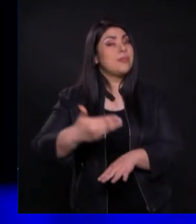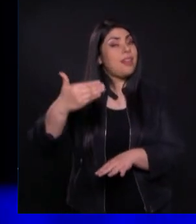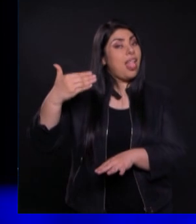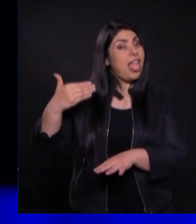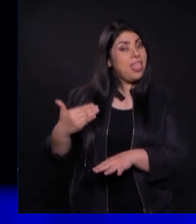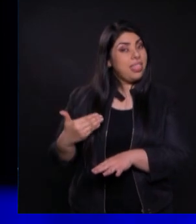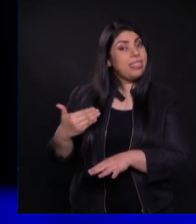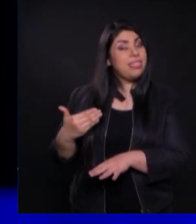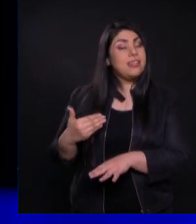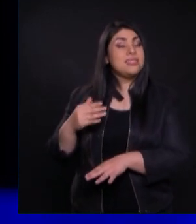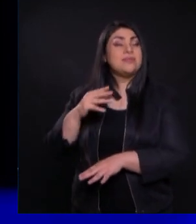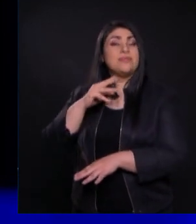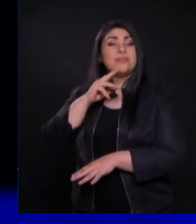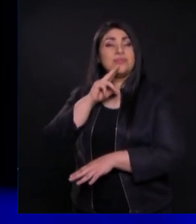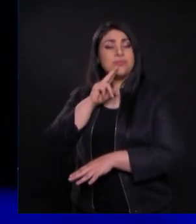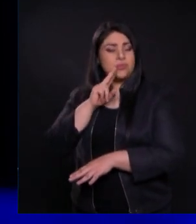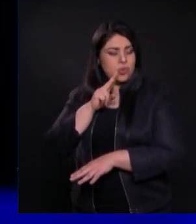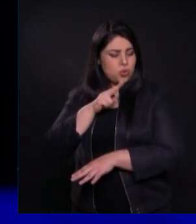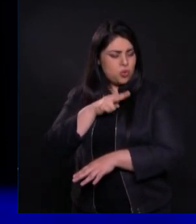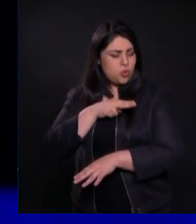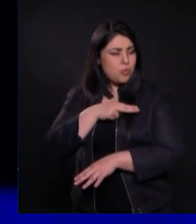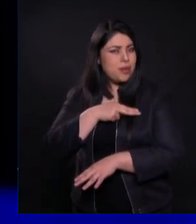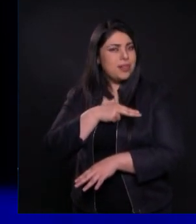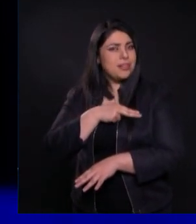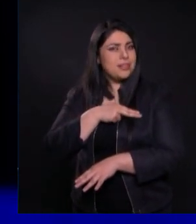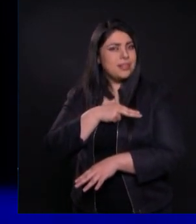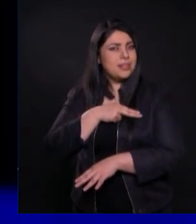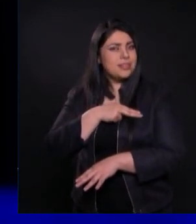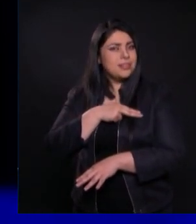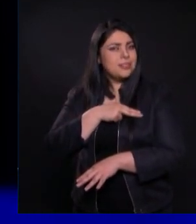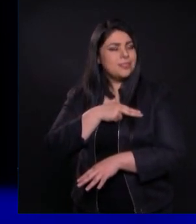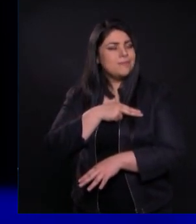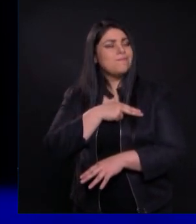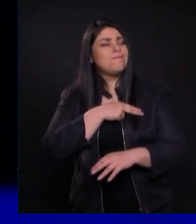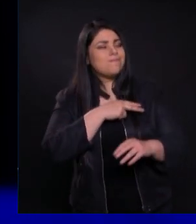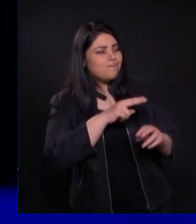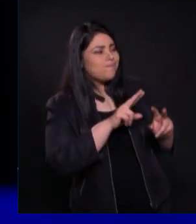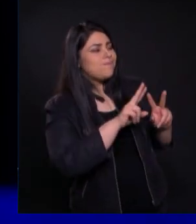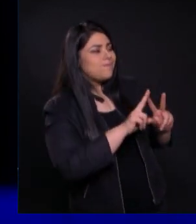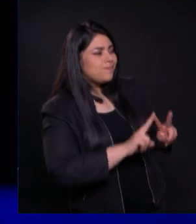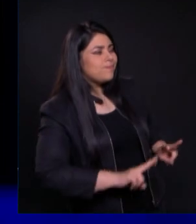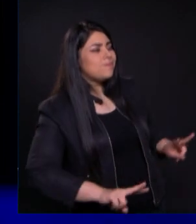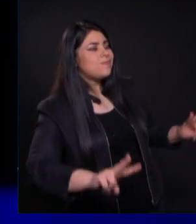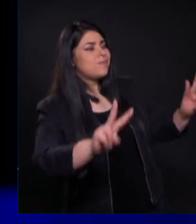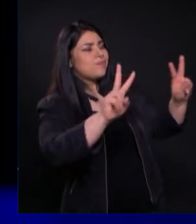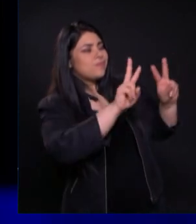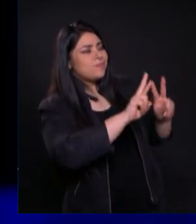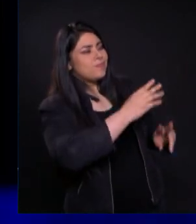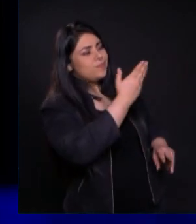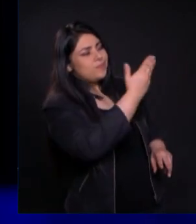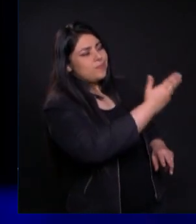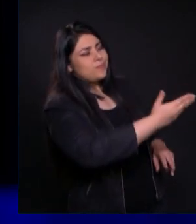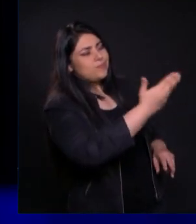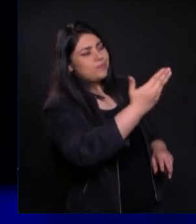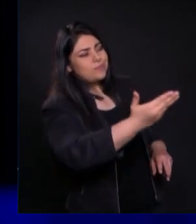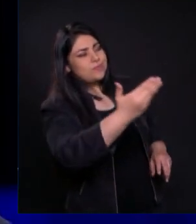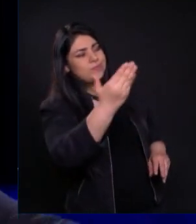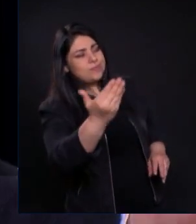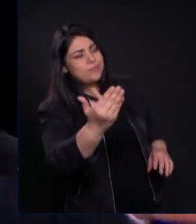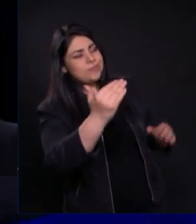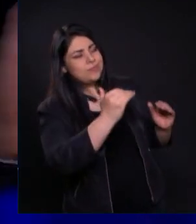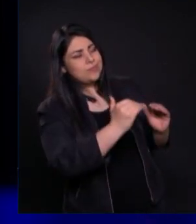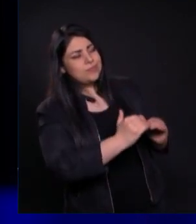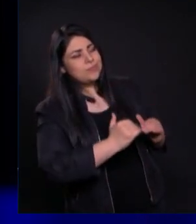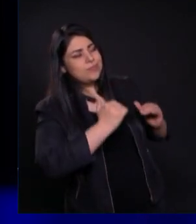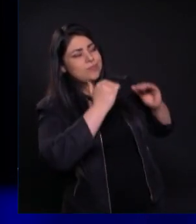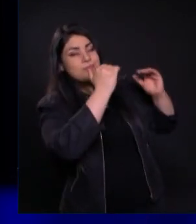humildad Dice la palabra Estimando cada uno A los demás Como superiores A él mismo Este es